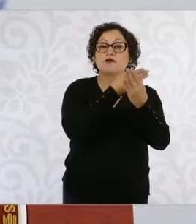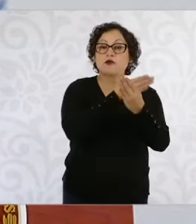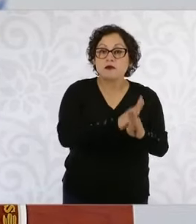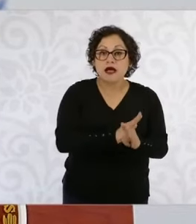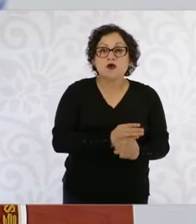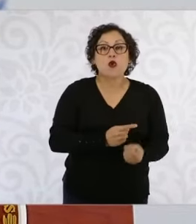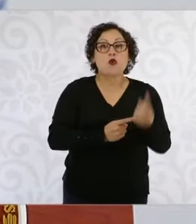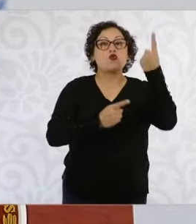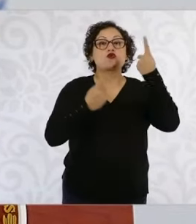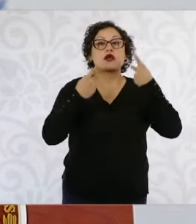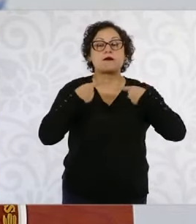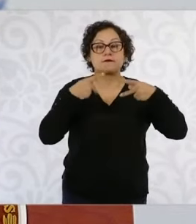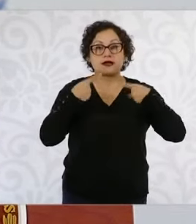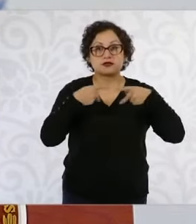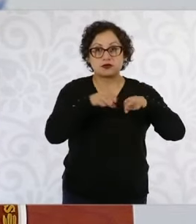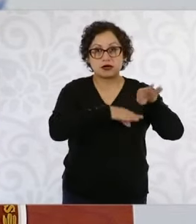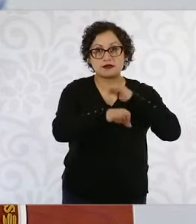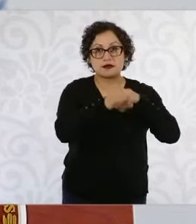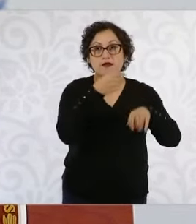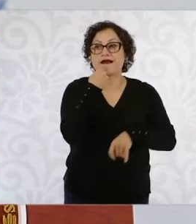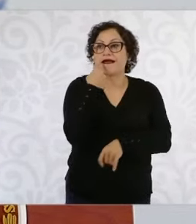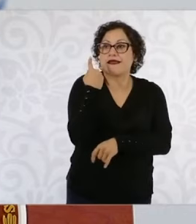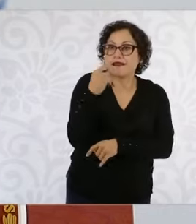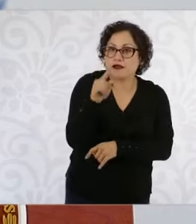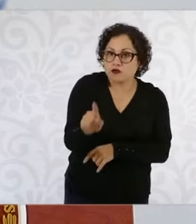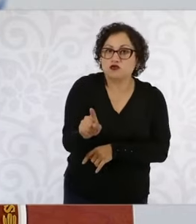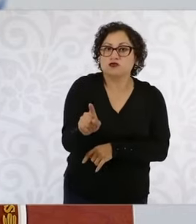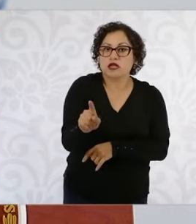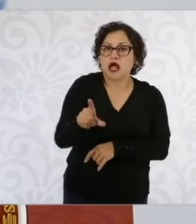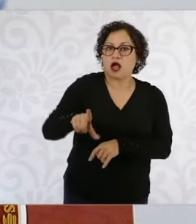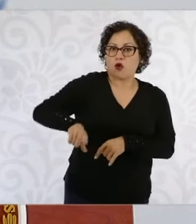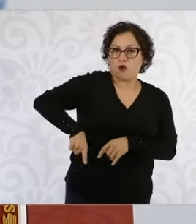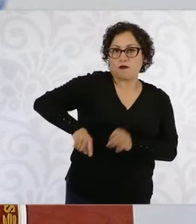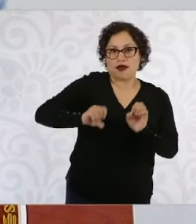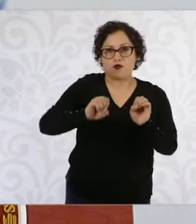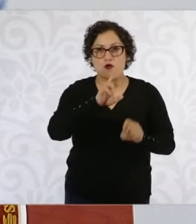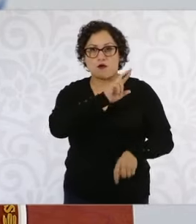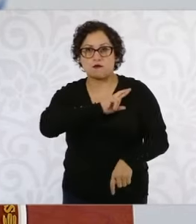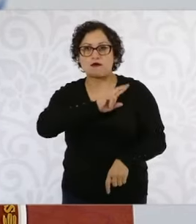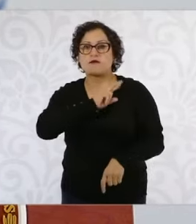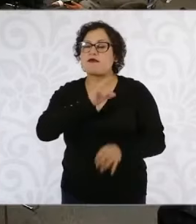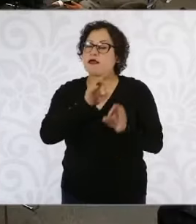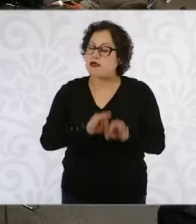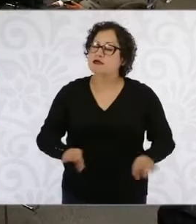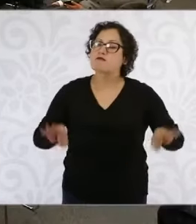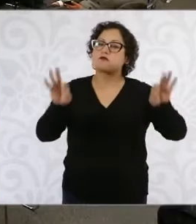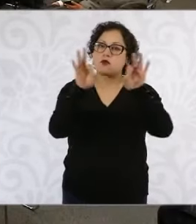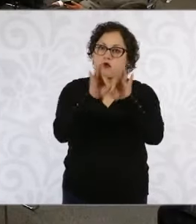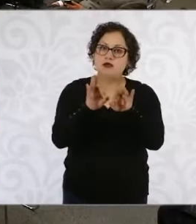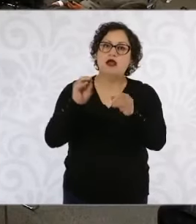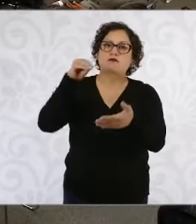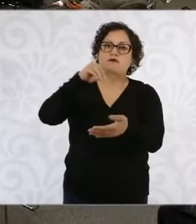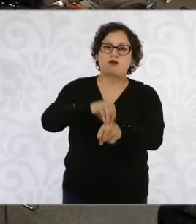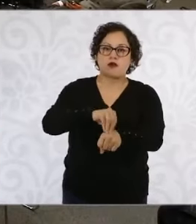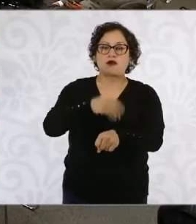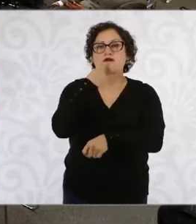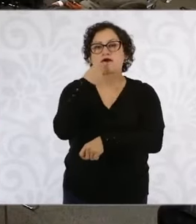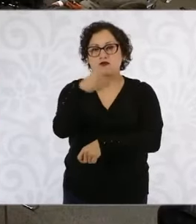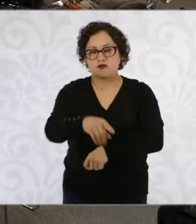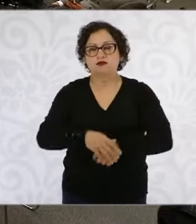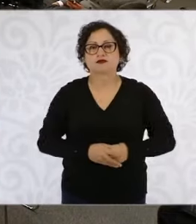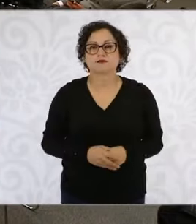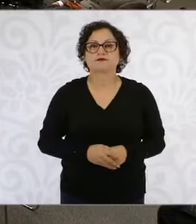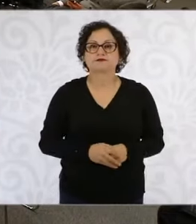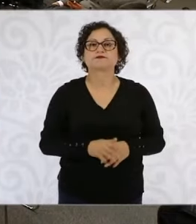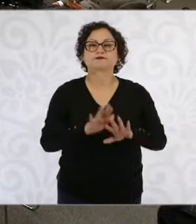del gobierno o privada, pues también es importante que se presenten. Finalmente, le quiero compartir usted